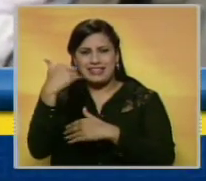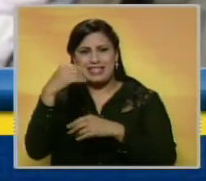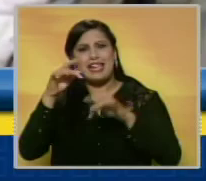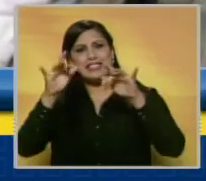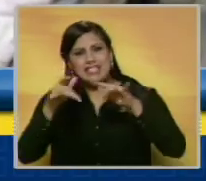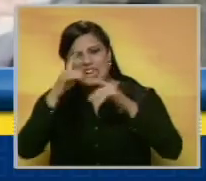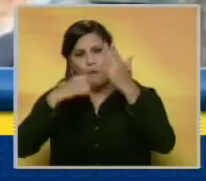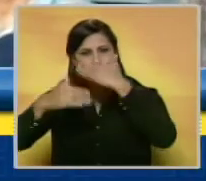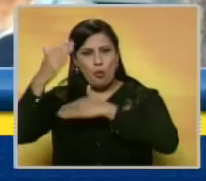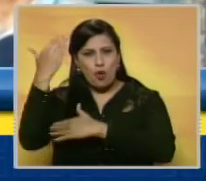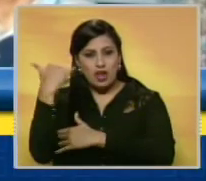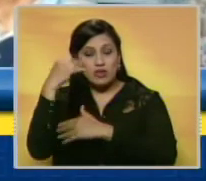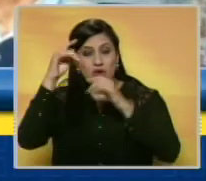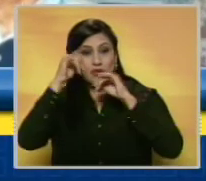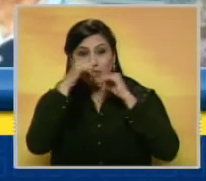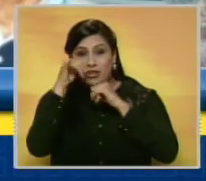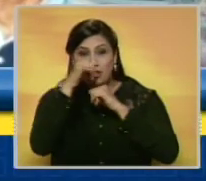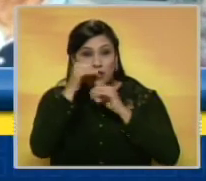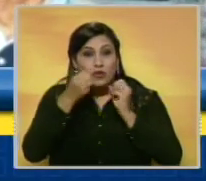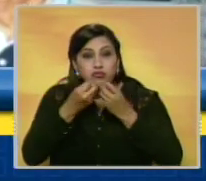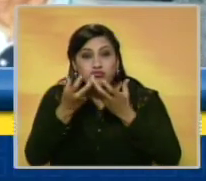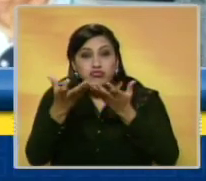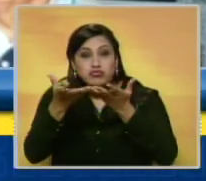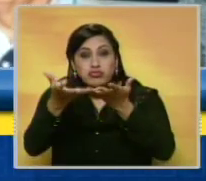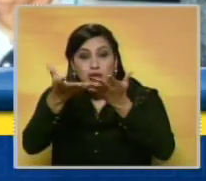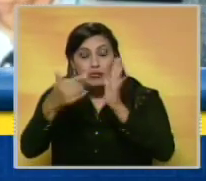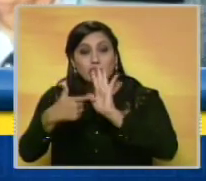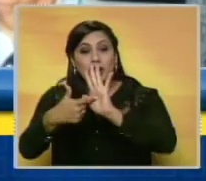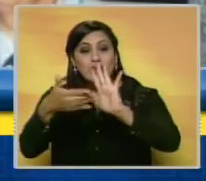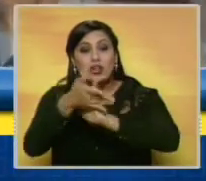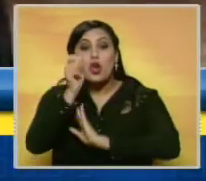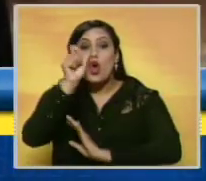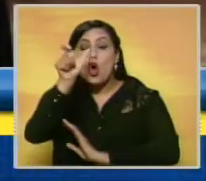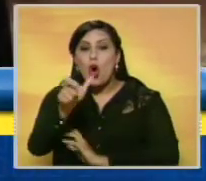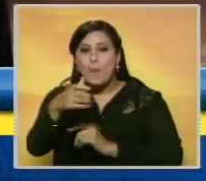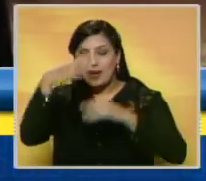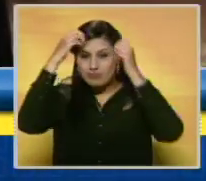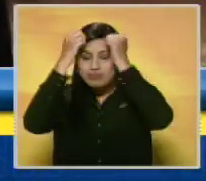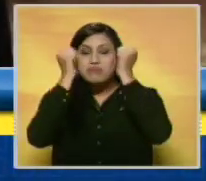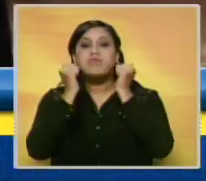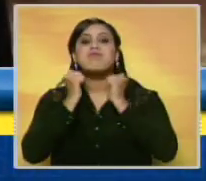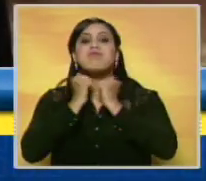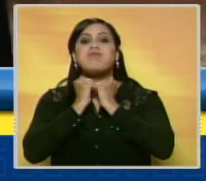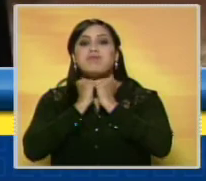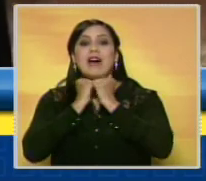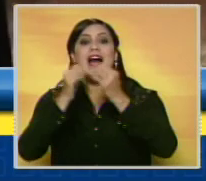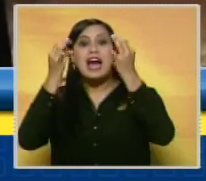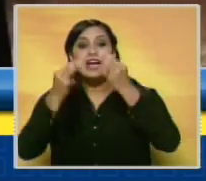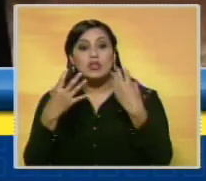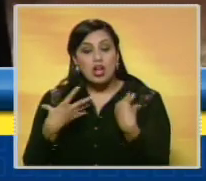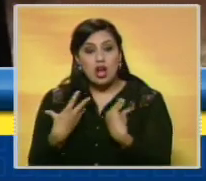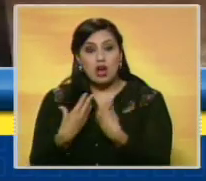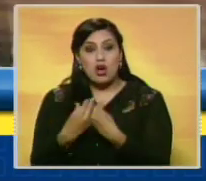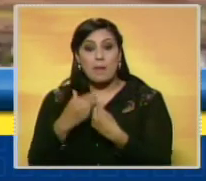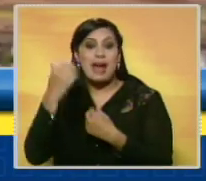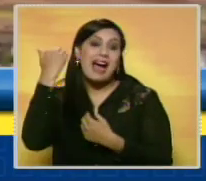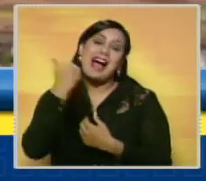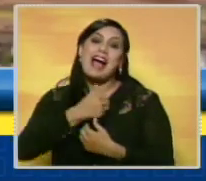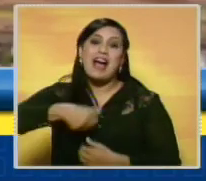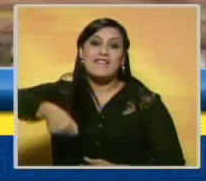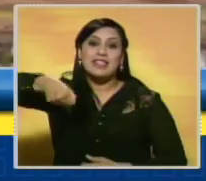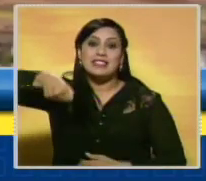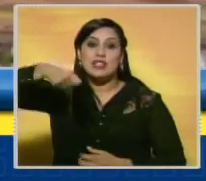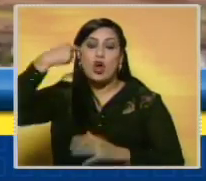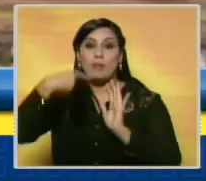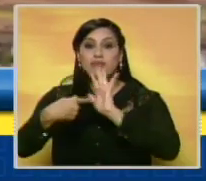el año pasado. El video difundido por el Estado Islámico muestra a un hombre enmascarado que asegura tener a su lado la cabeza del